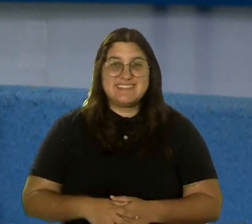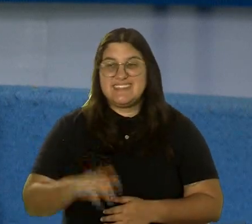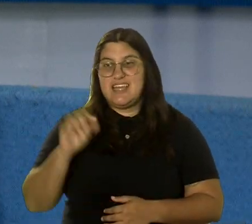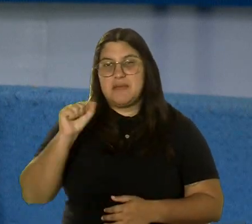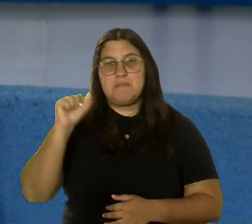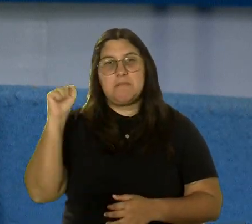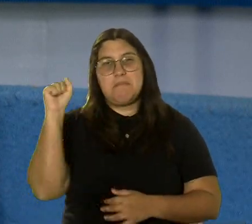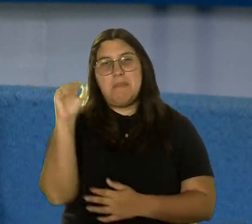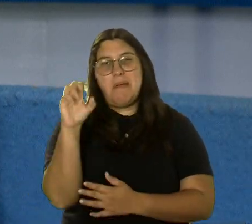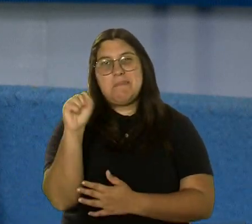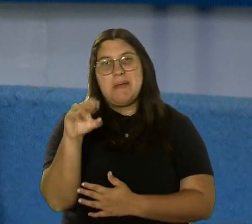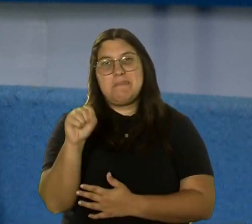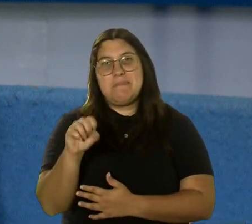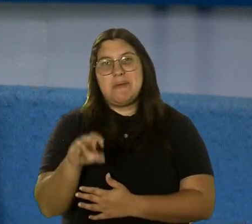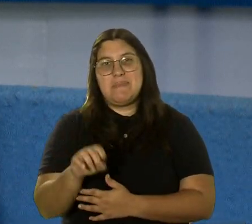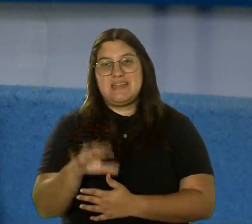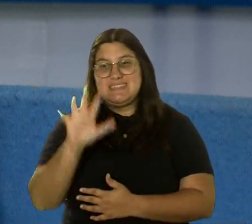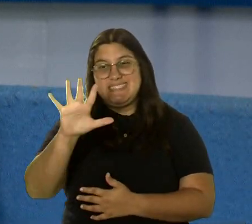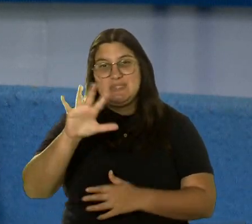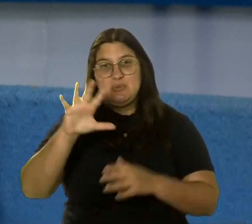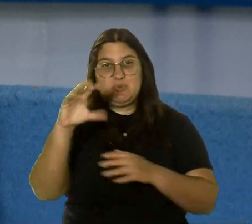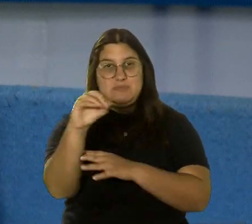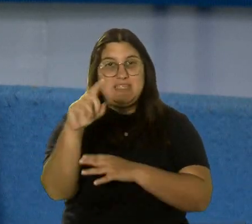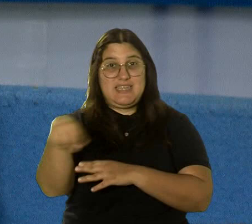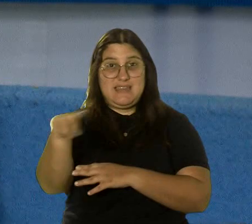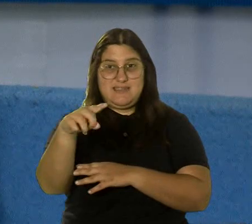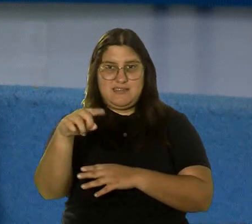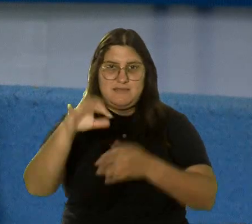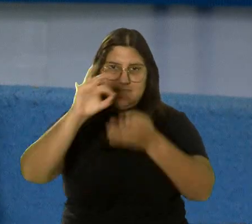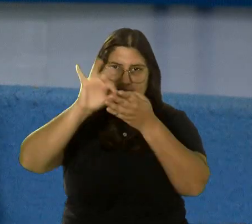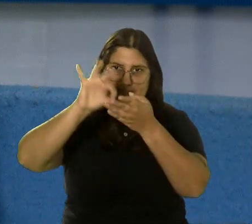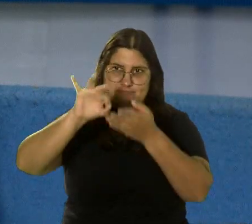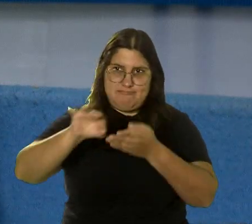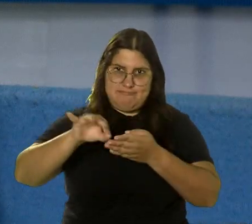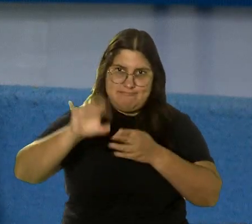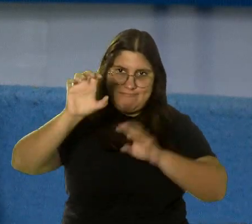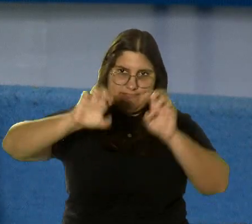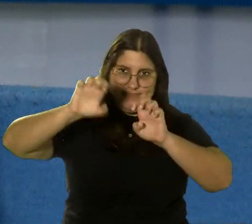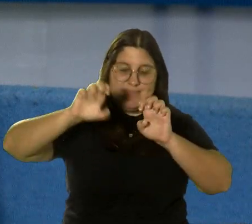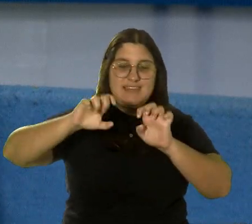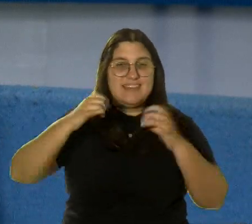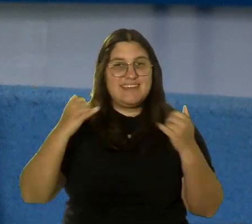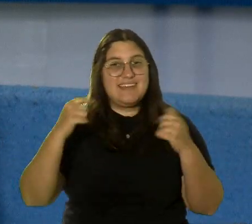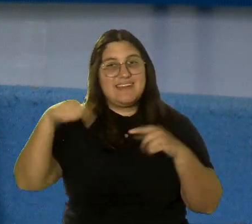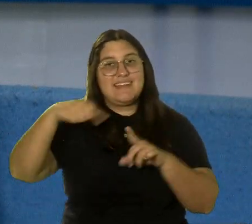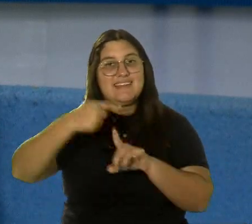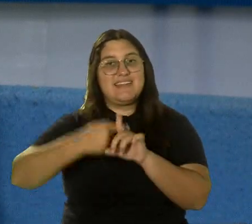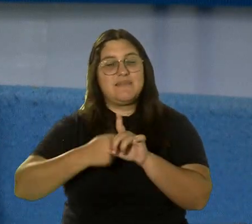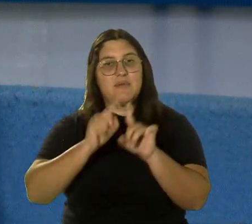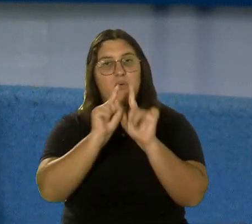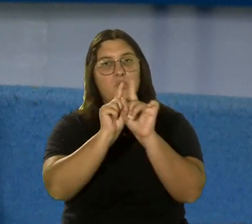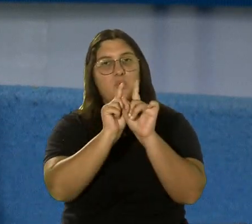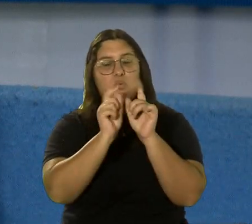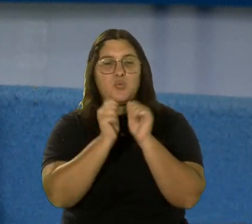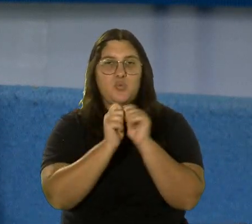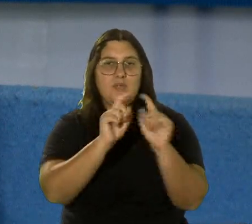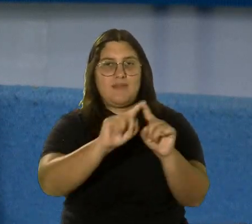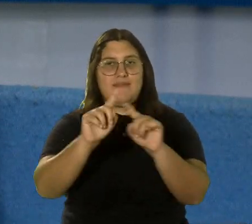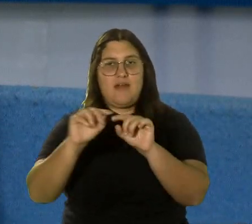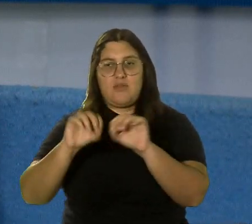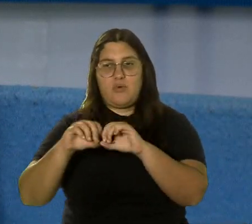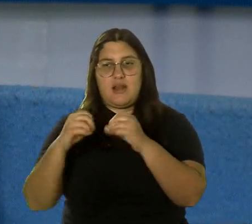cinco compañías seleccionadas que pasaron por un proceso de evaluación y durante este mes está en una mentoría directa uno a uno con las diferentes